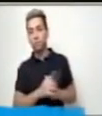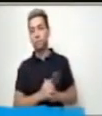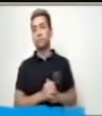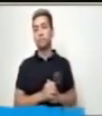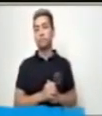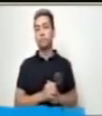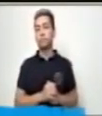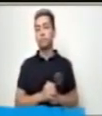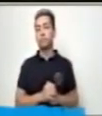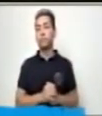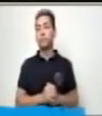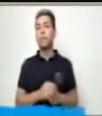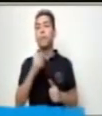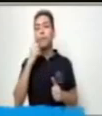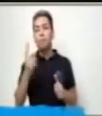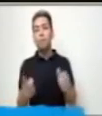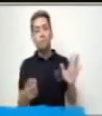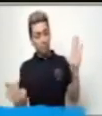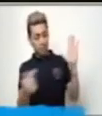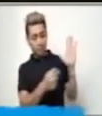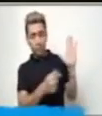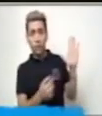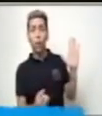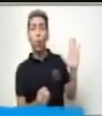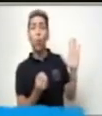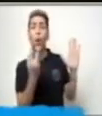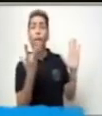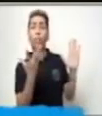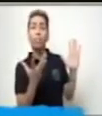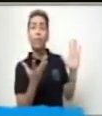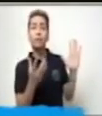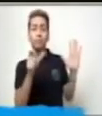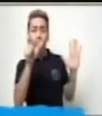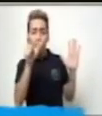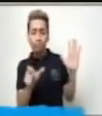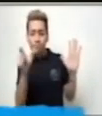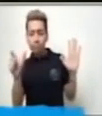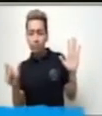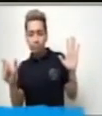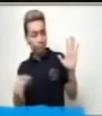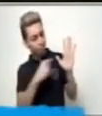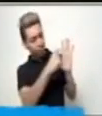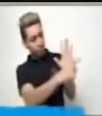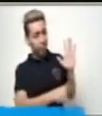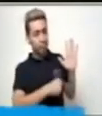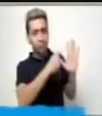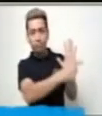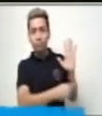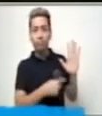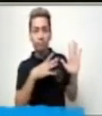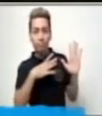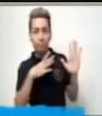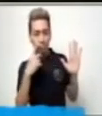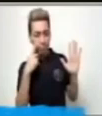¿Cuántos personajes puedes observar en esta imagen? Excelente.